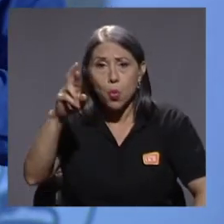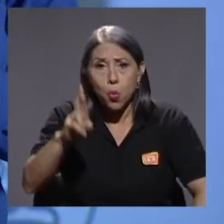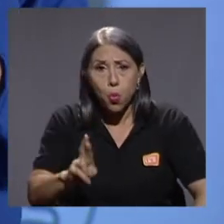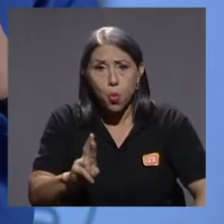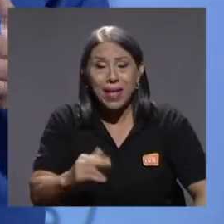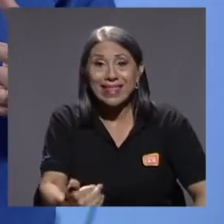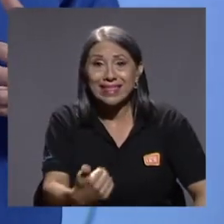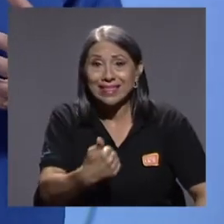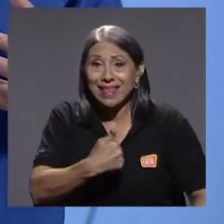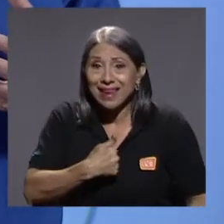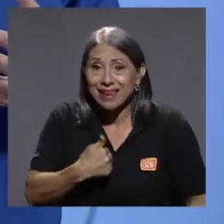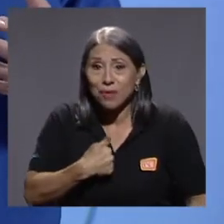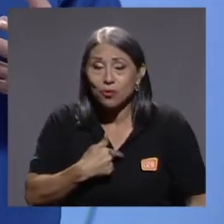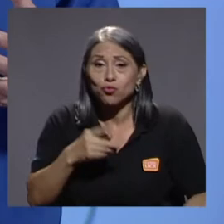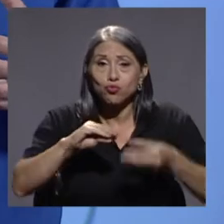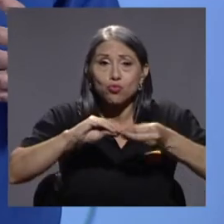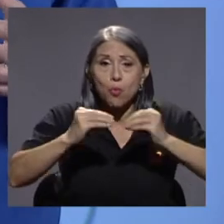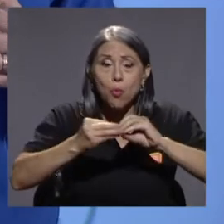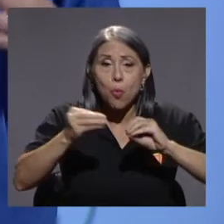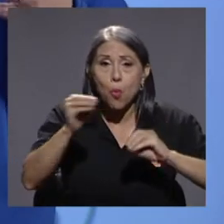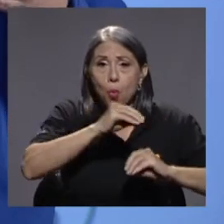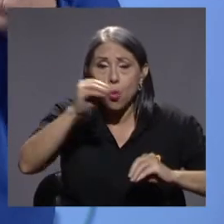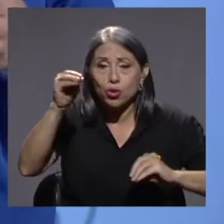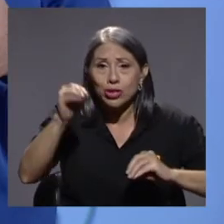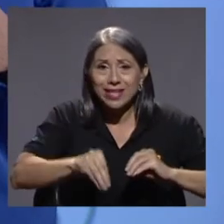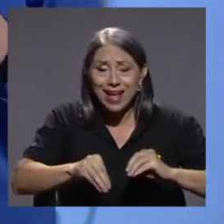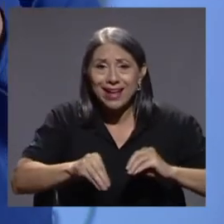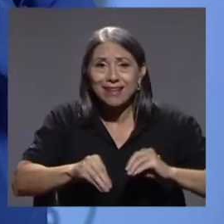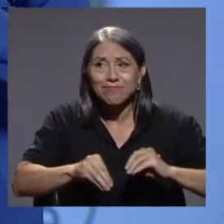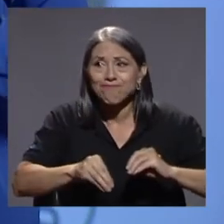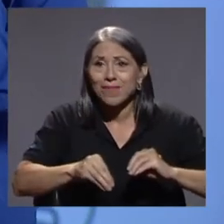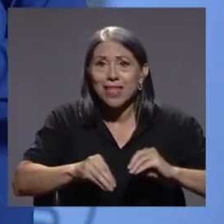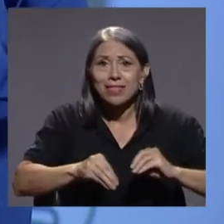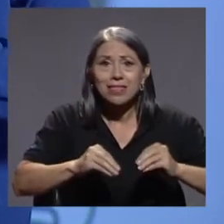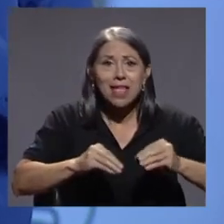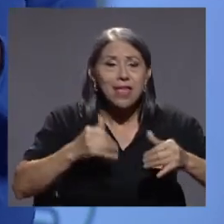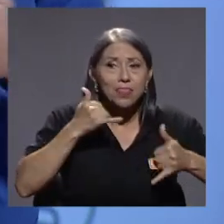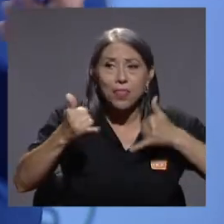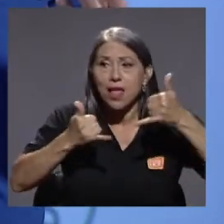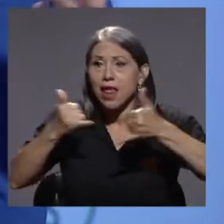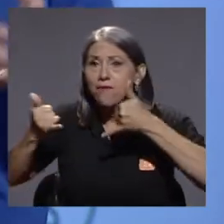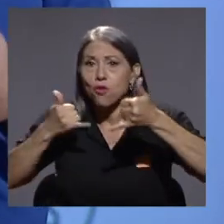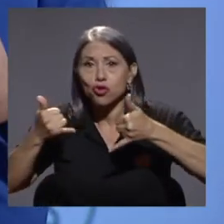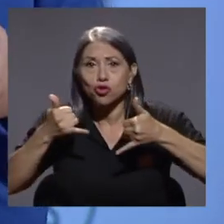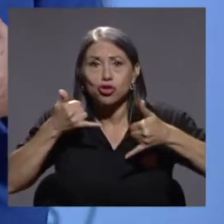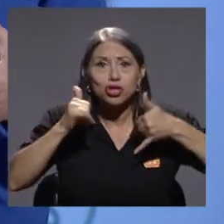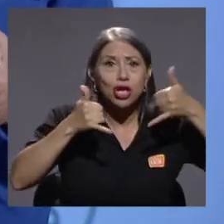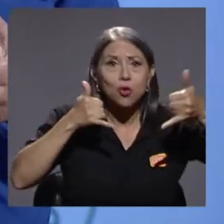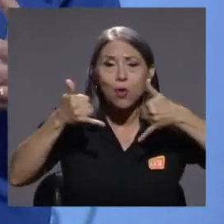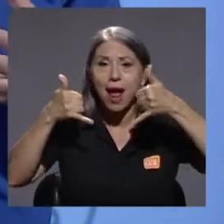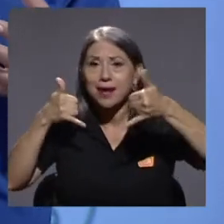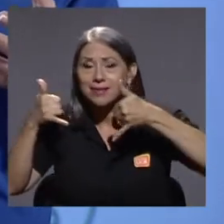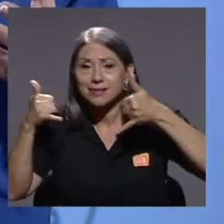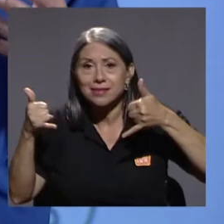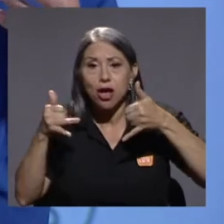tenemos uno de los índices de teléfonos celulares, teléfonos móviles,